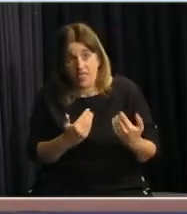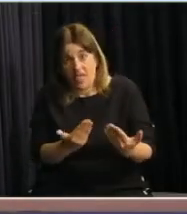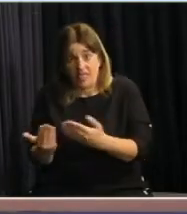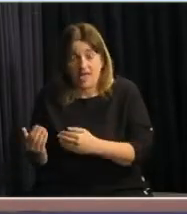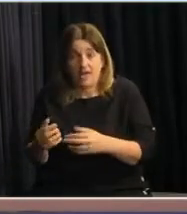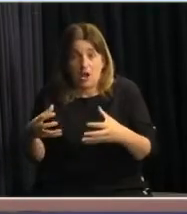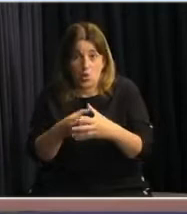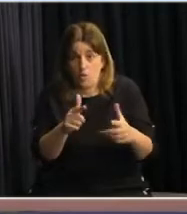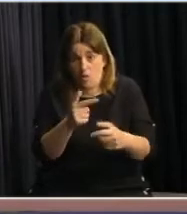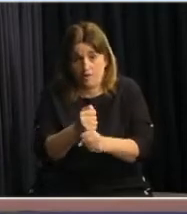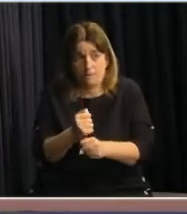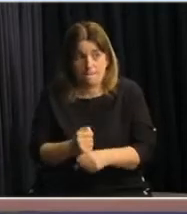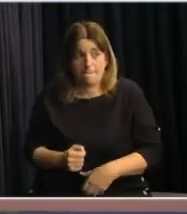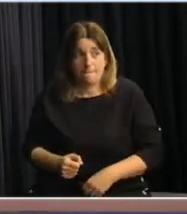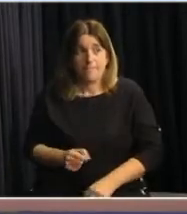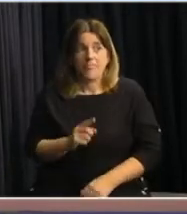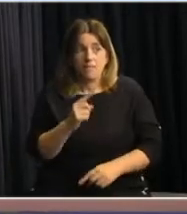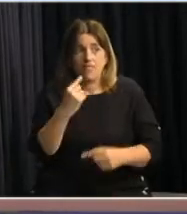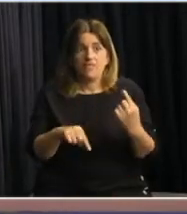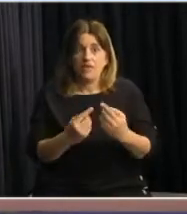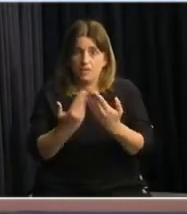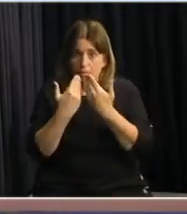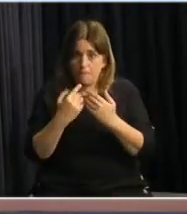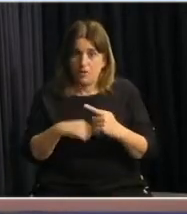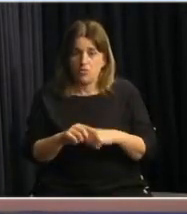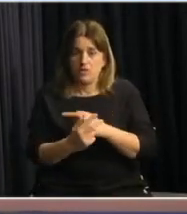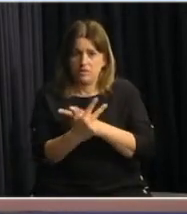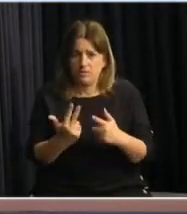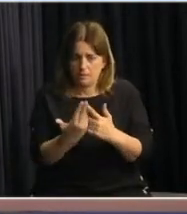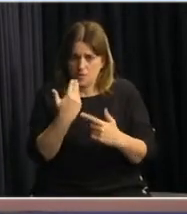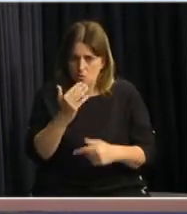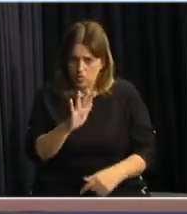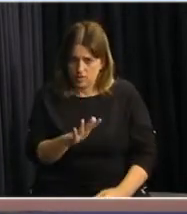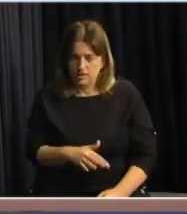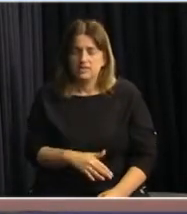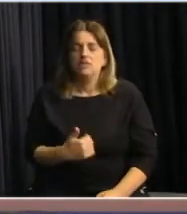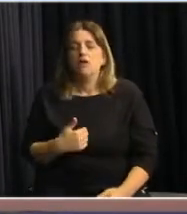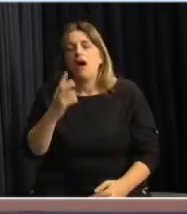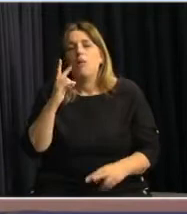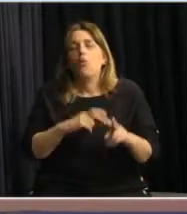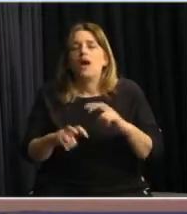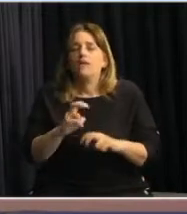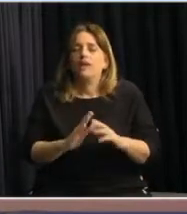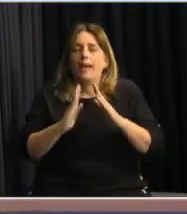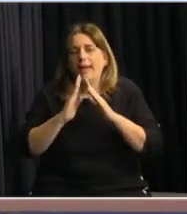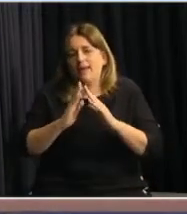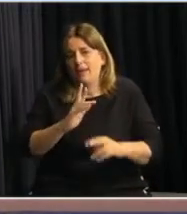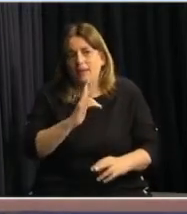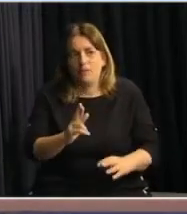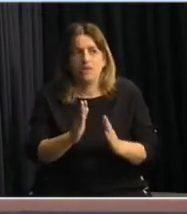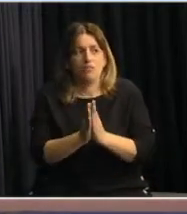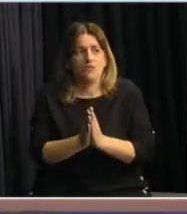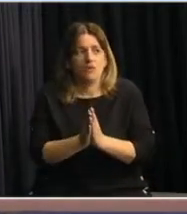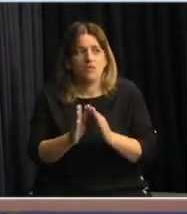Muchas gracias por las varias preguntas. Aquí sí que fueron por lo menos tres preguntas. Voy a intentar contestar y le pediría luego